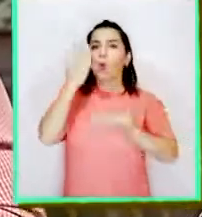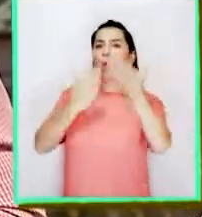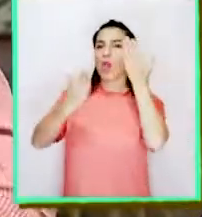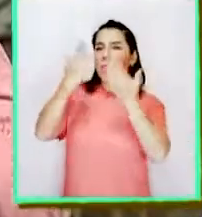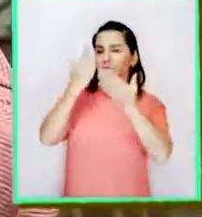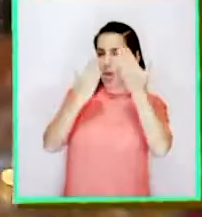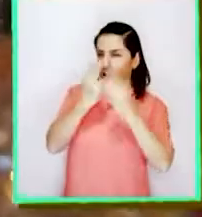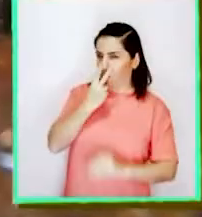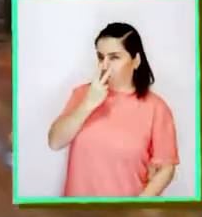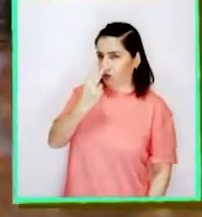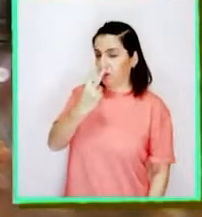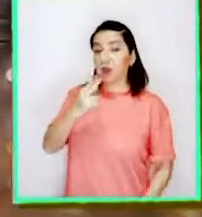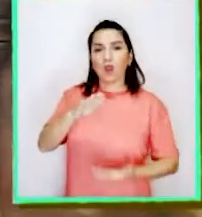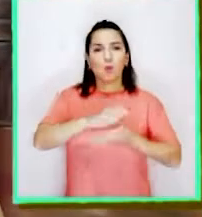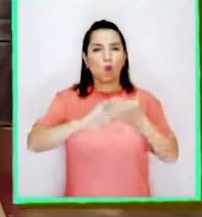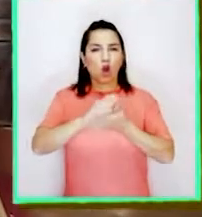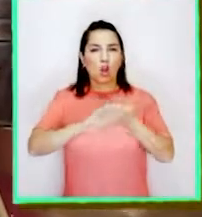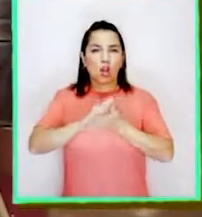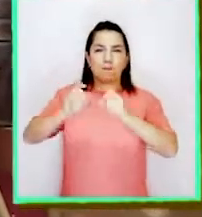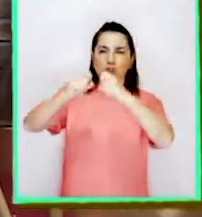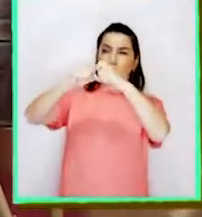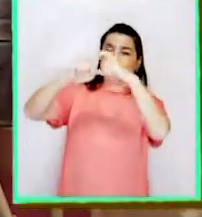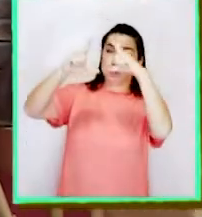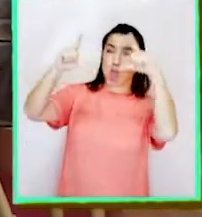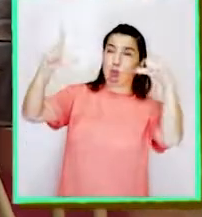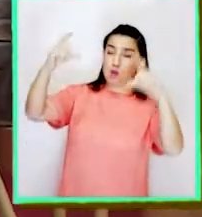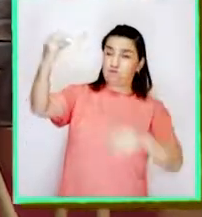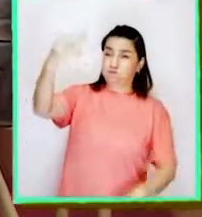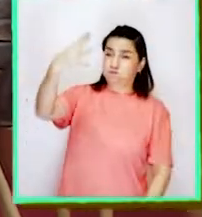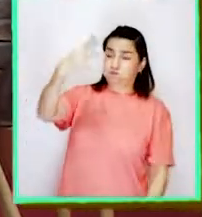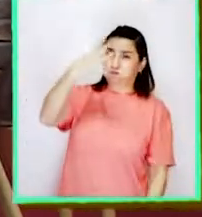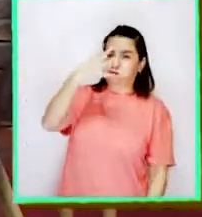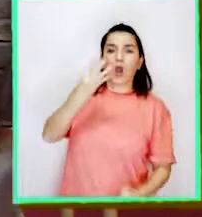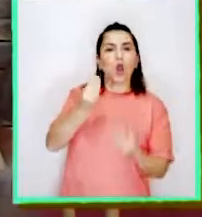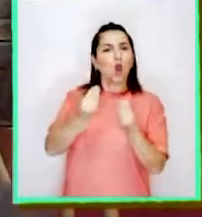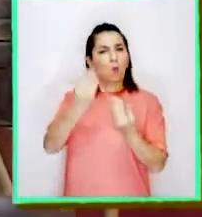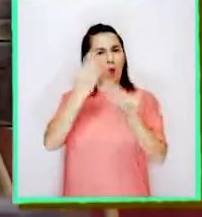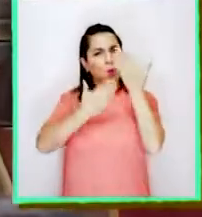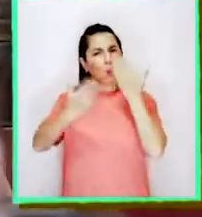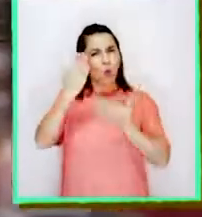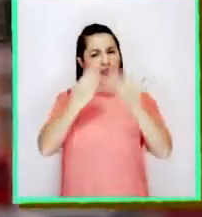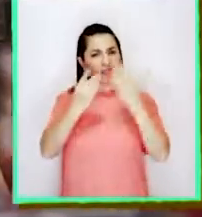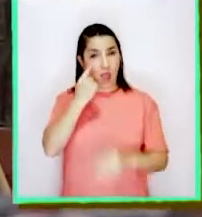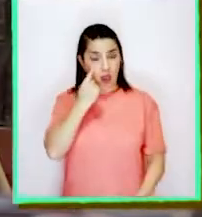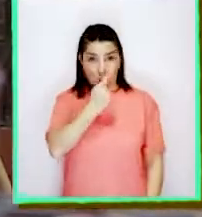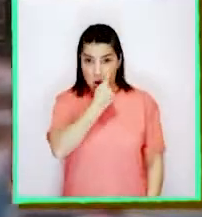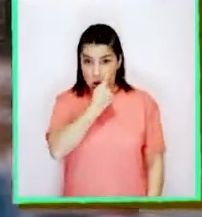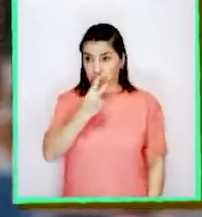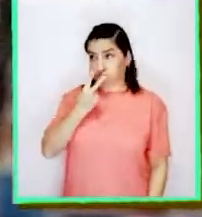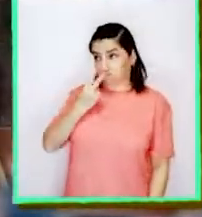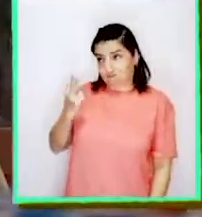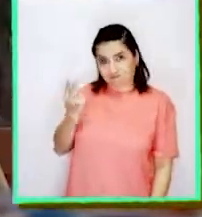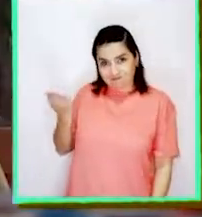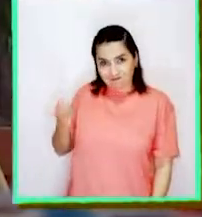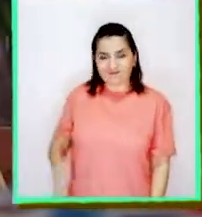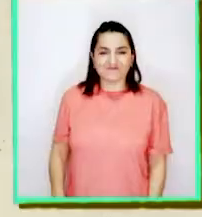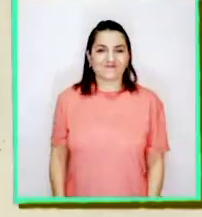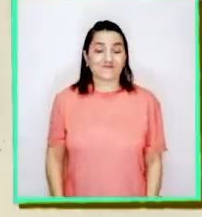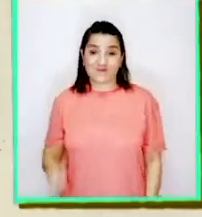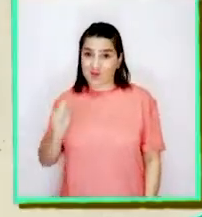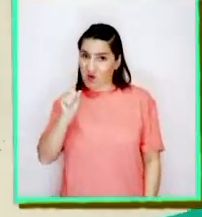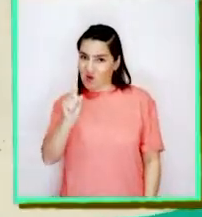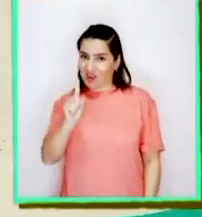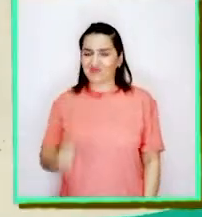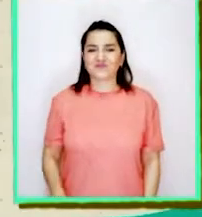de la vista? Por ejemplo, si hay mucho, mucho sol, ¿con qué podría proteger sus ojos? Miremos estas alternativas.